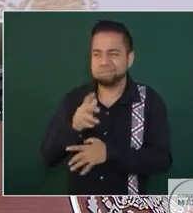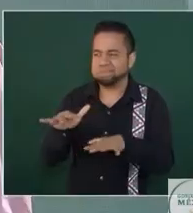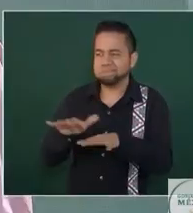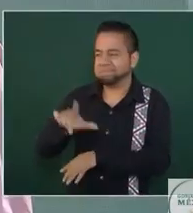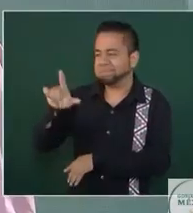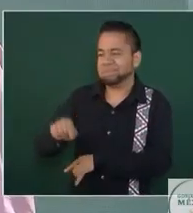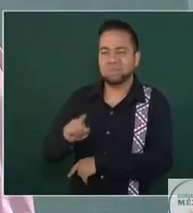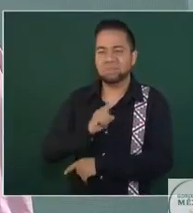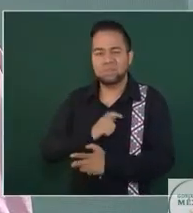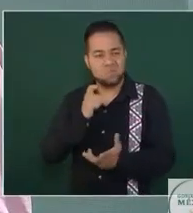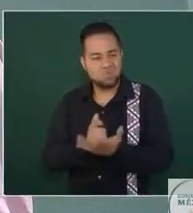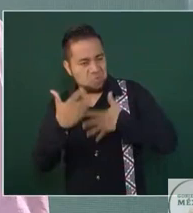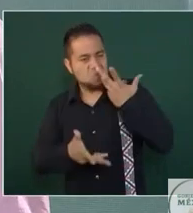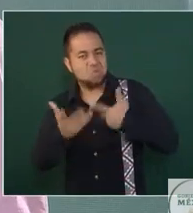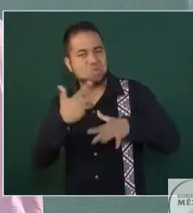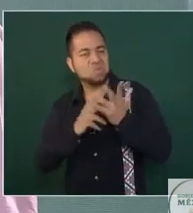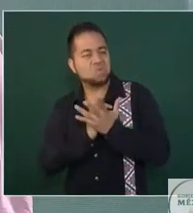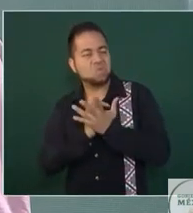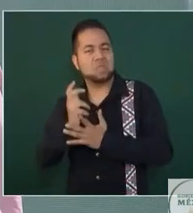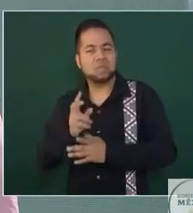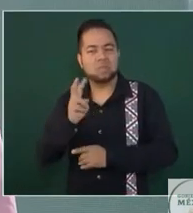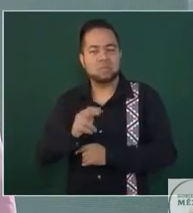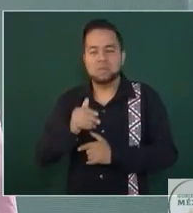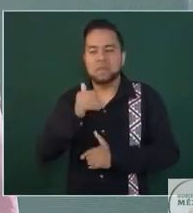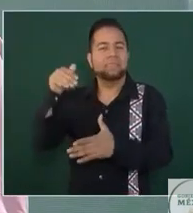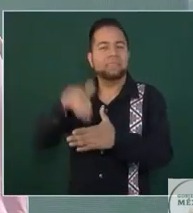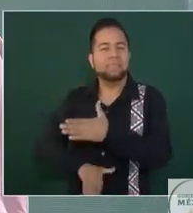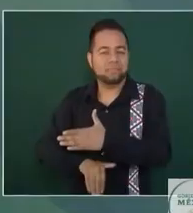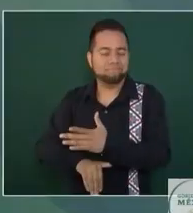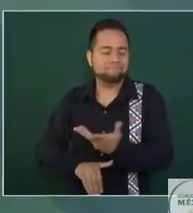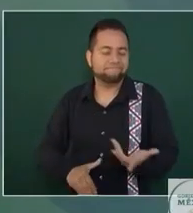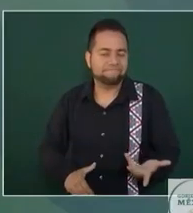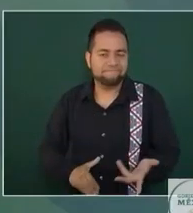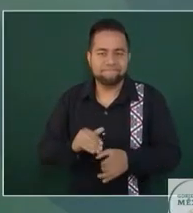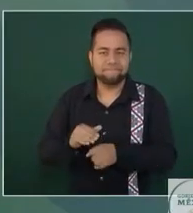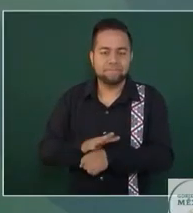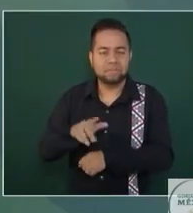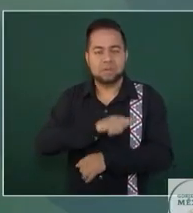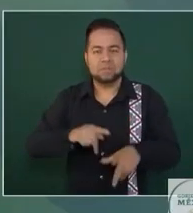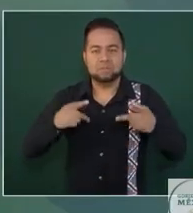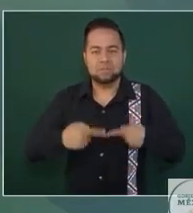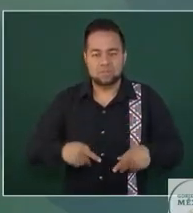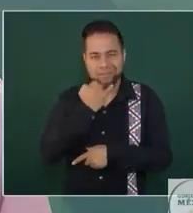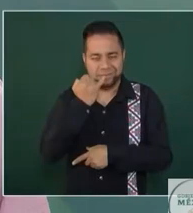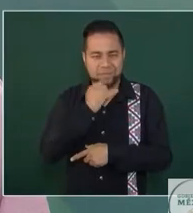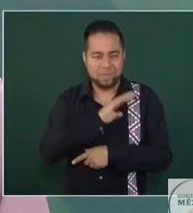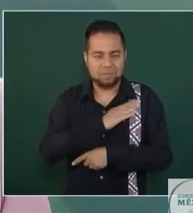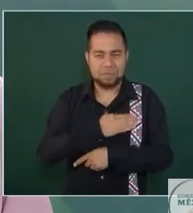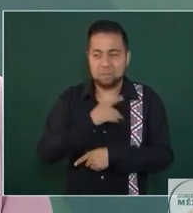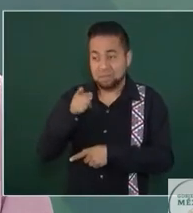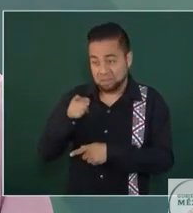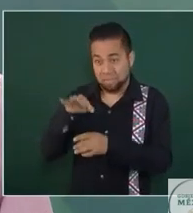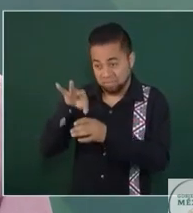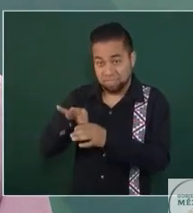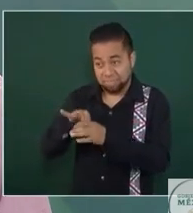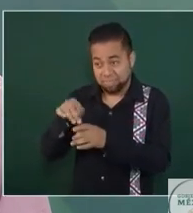puras amenazas vulgares. Y les va a ir muy mal a ellos, porque los hispanos no van a votar por esas